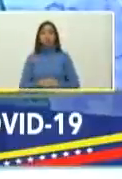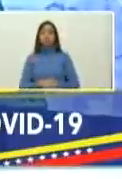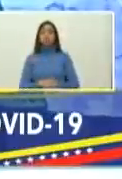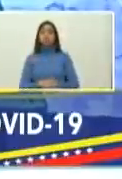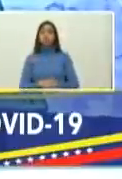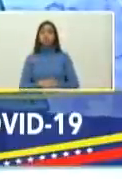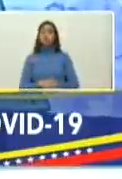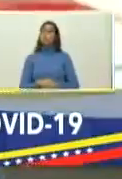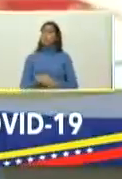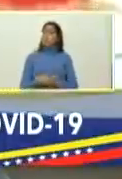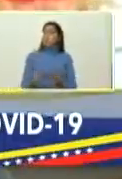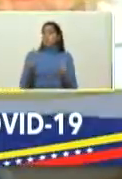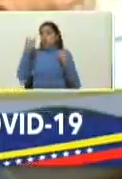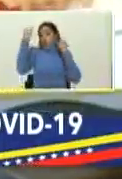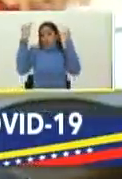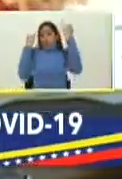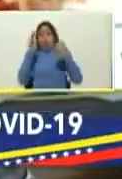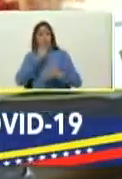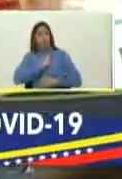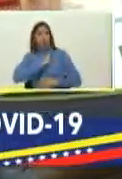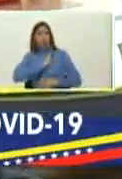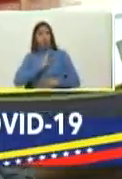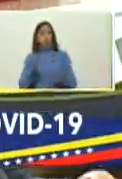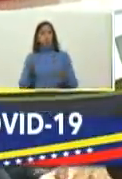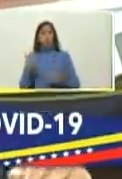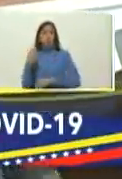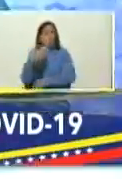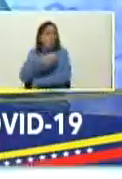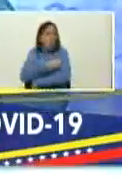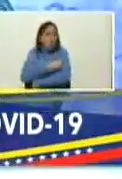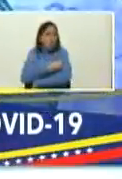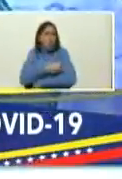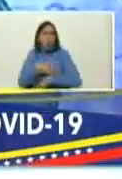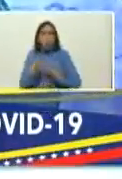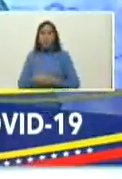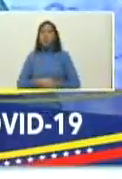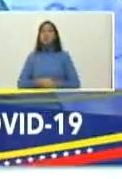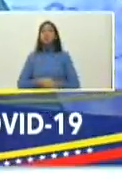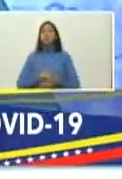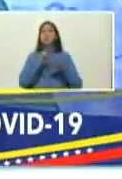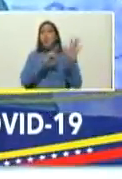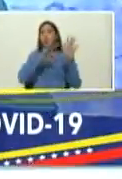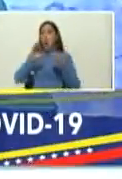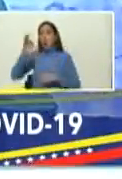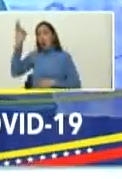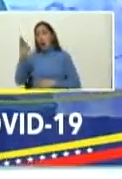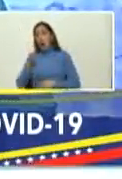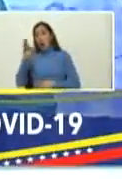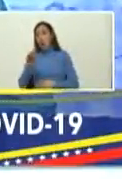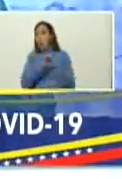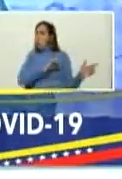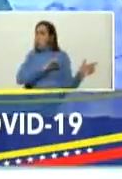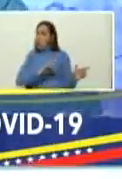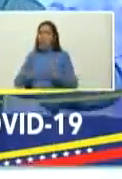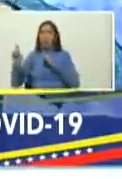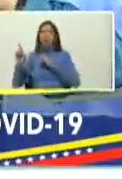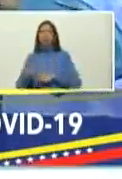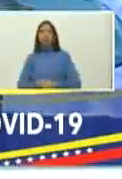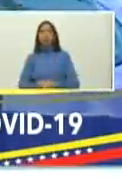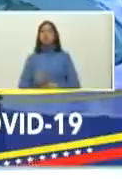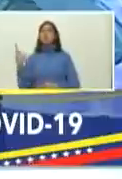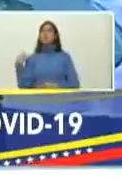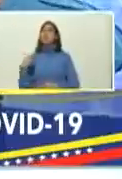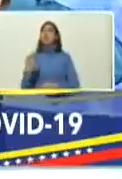son ideas pues así que la vacunación 70% ya y tenemos